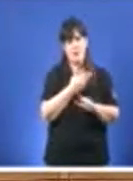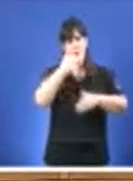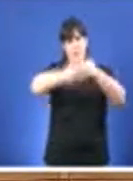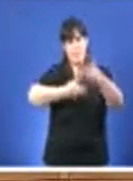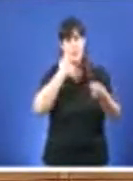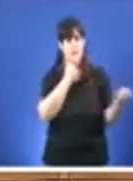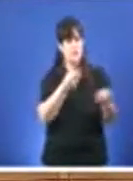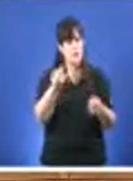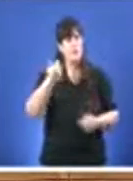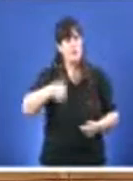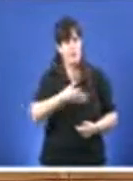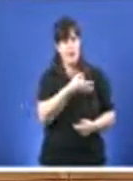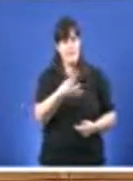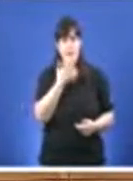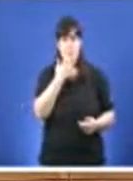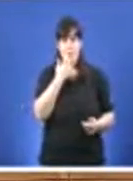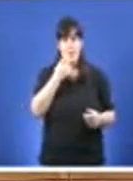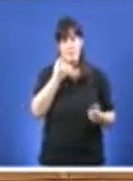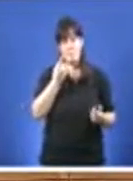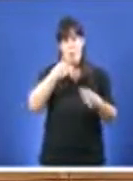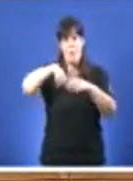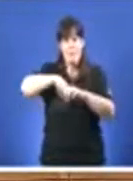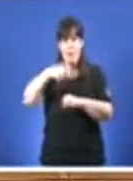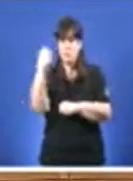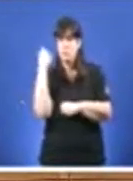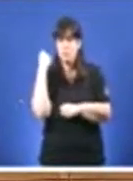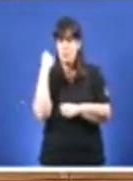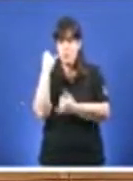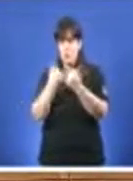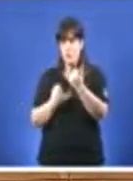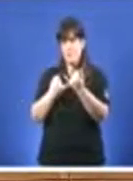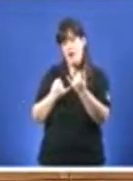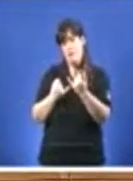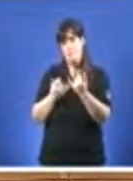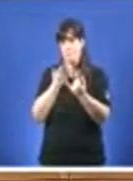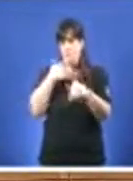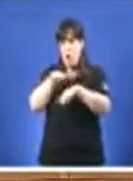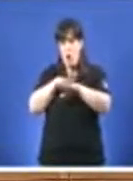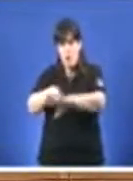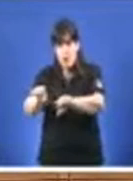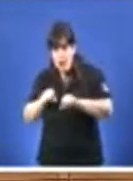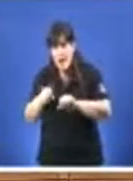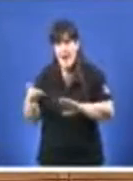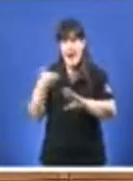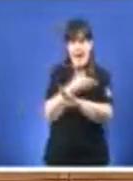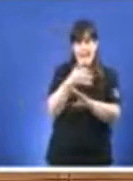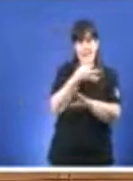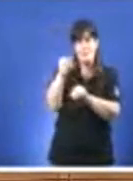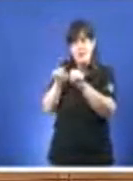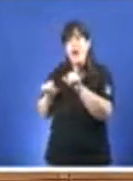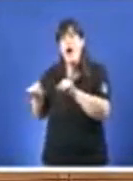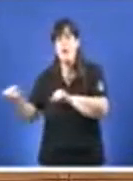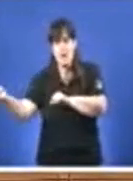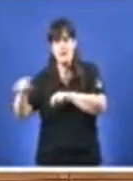e obrigas de inhibición de altos cargos non só durante o seu mandato, sino incluso antes antes de ser nomeados, regulando